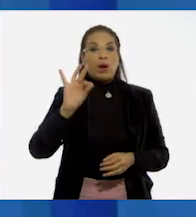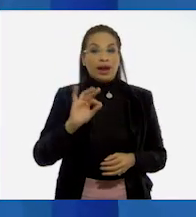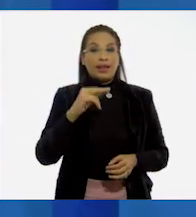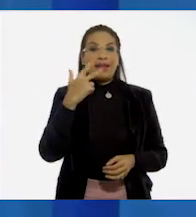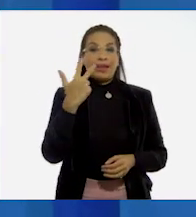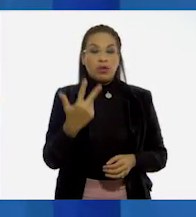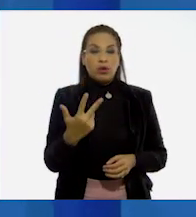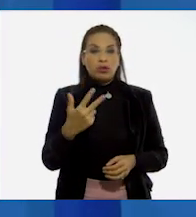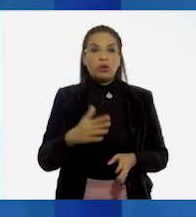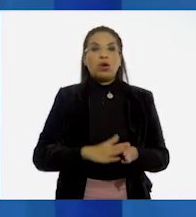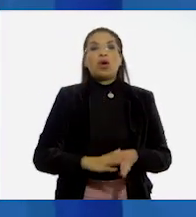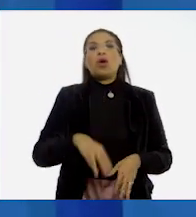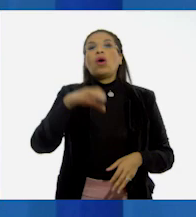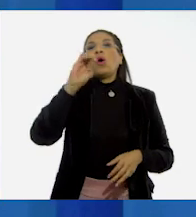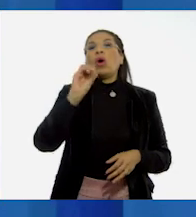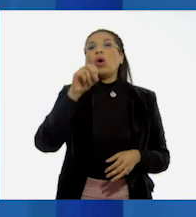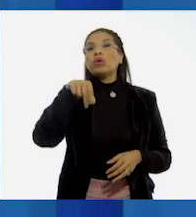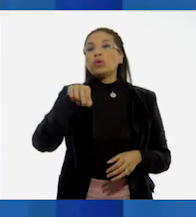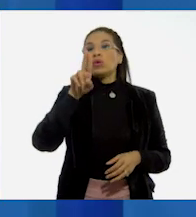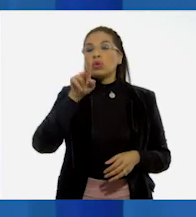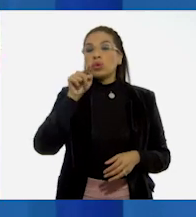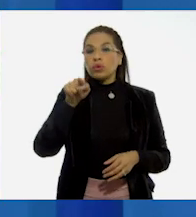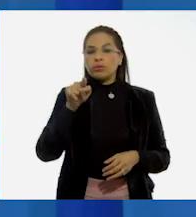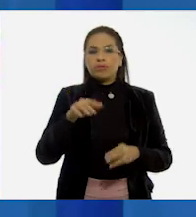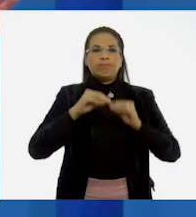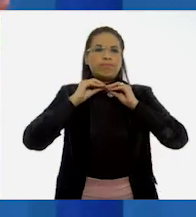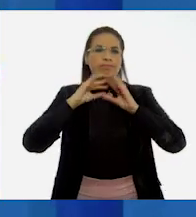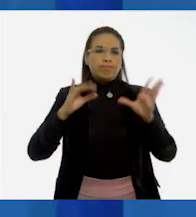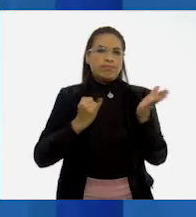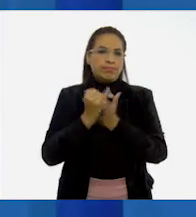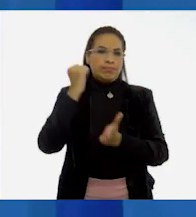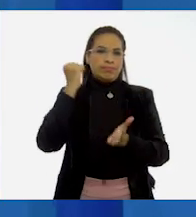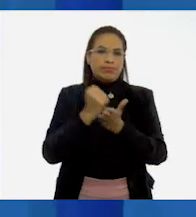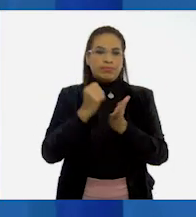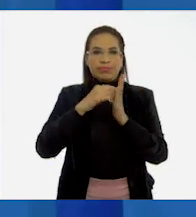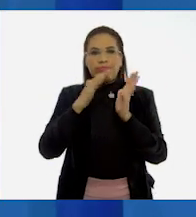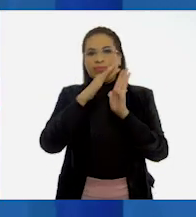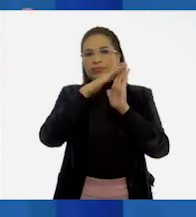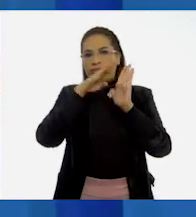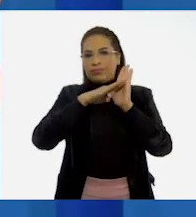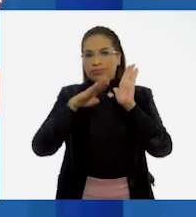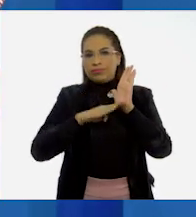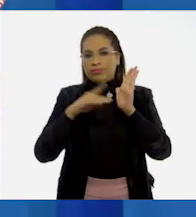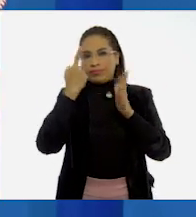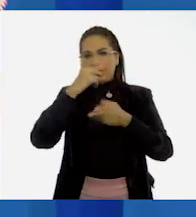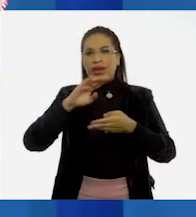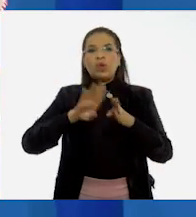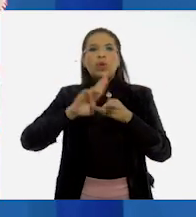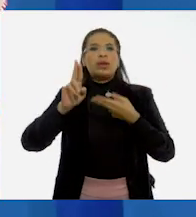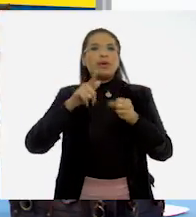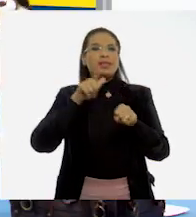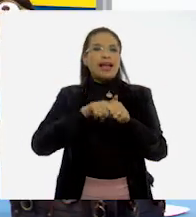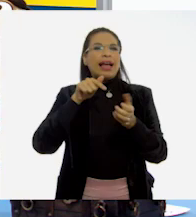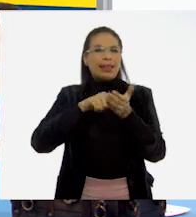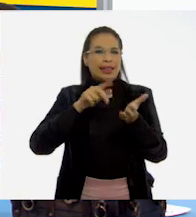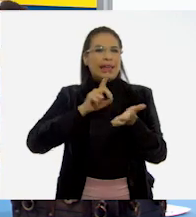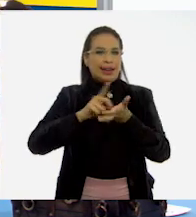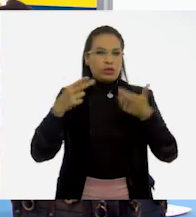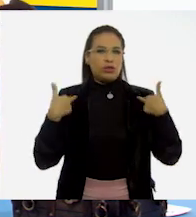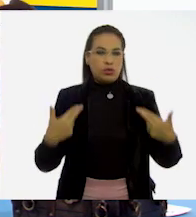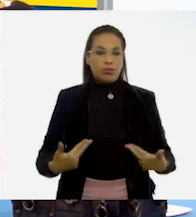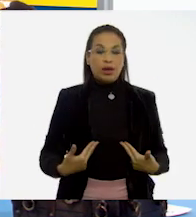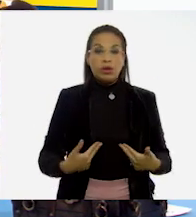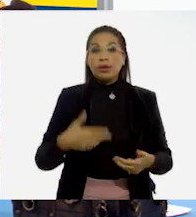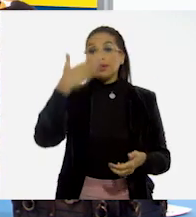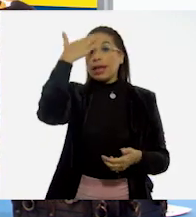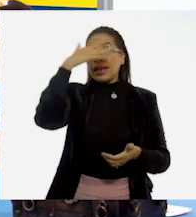la Organización de las Naciones Unidas promulgó la Declaración Universal de los Derechos Humanos? Y saber que los